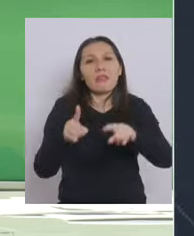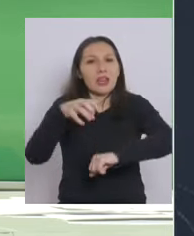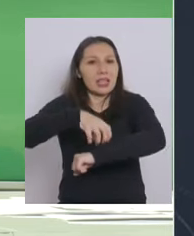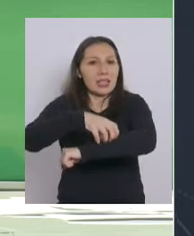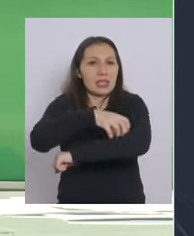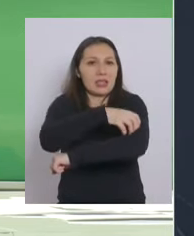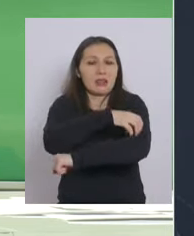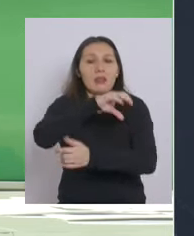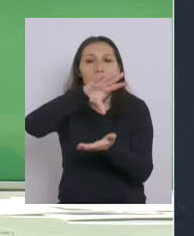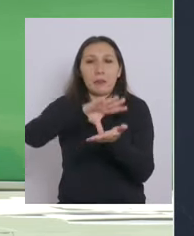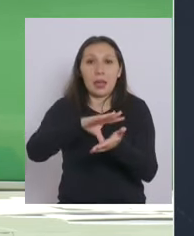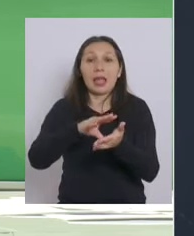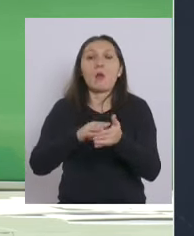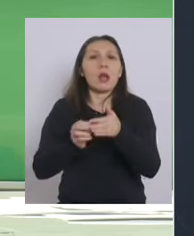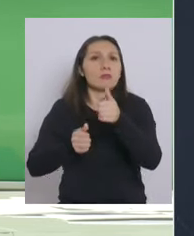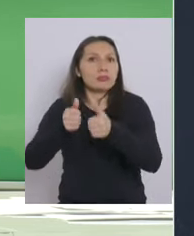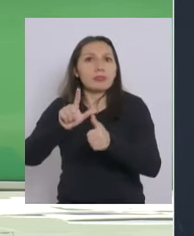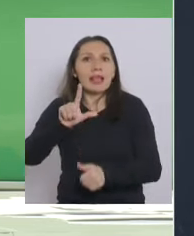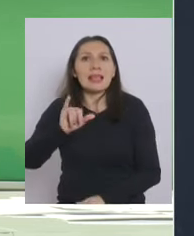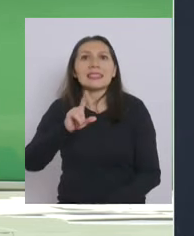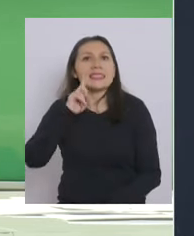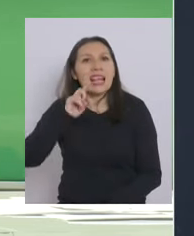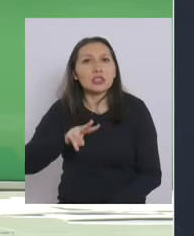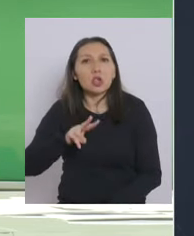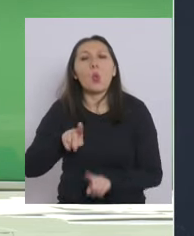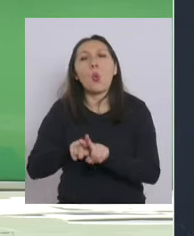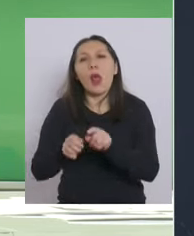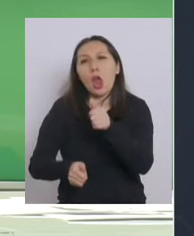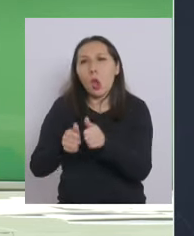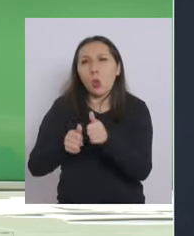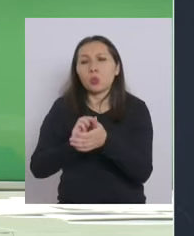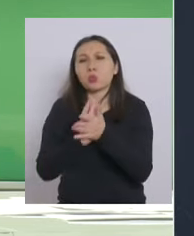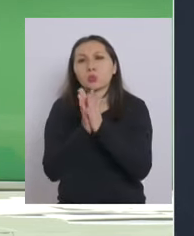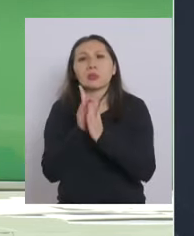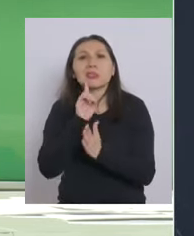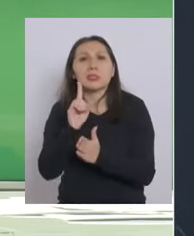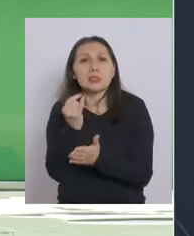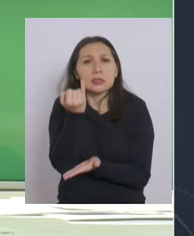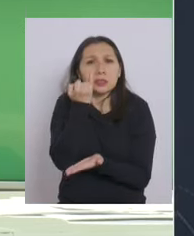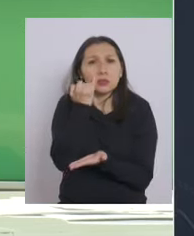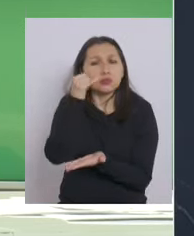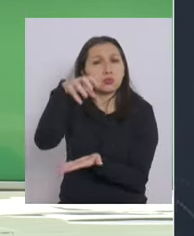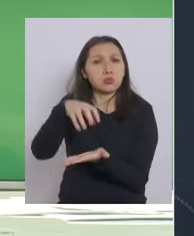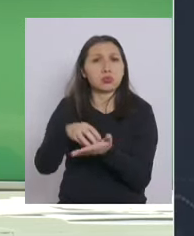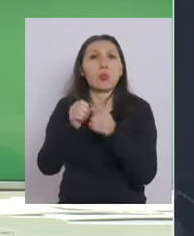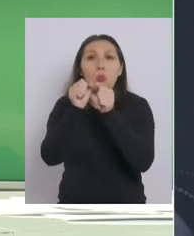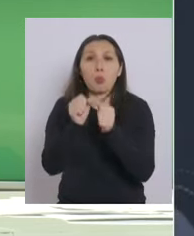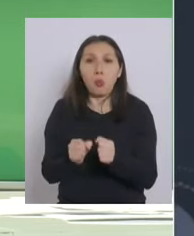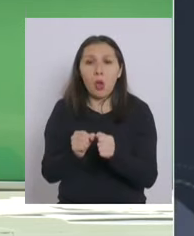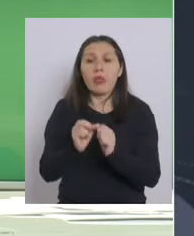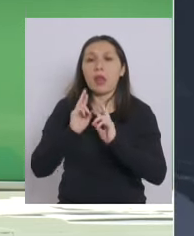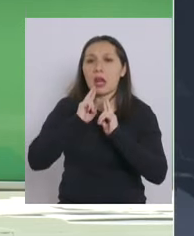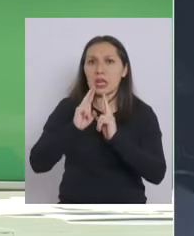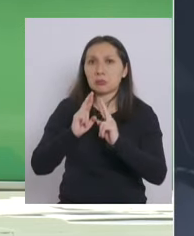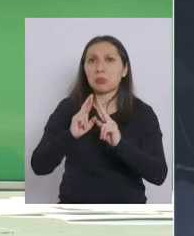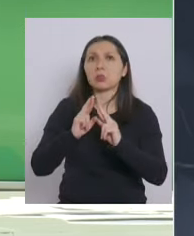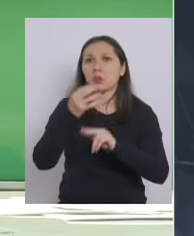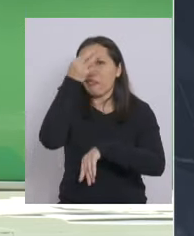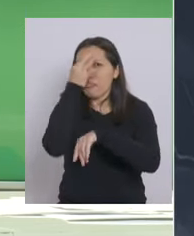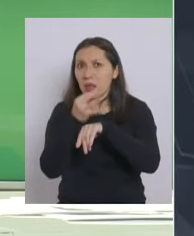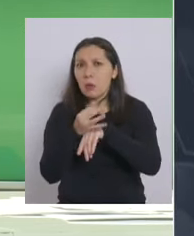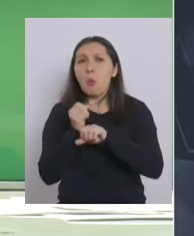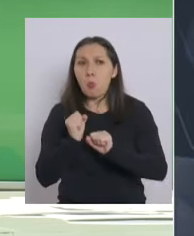a esas licitaciones podrán postular todas aquellas instituciones que tengan la capacidad de resolver esas